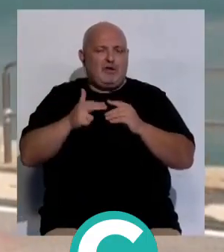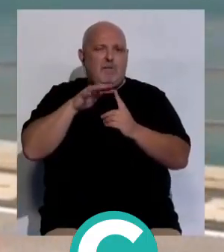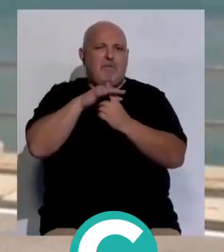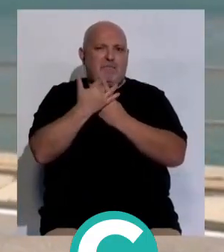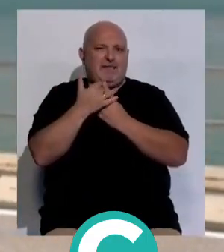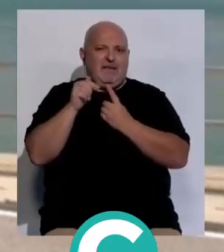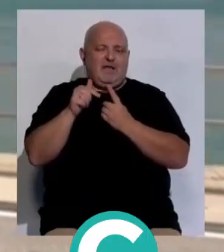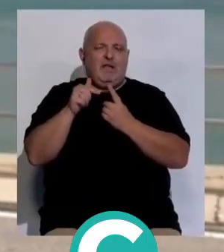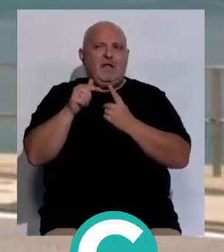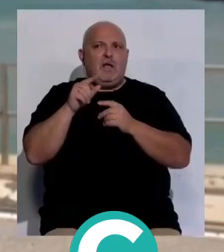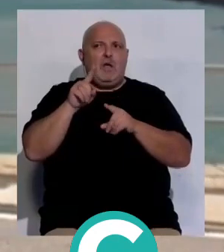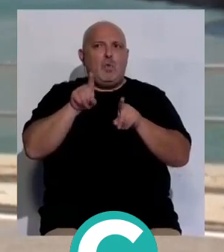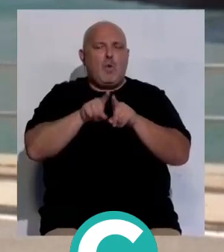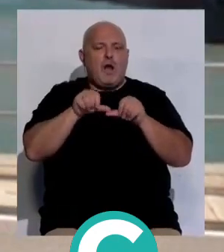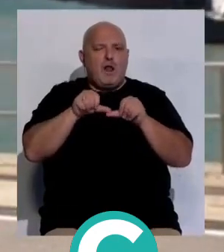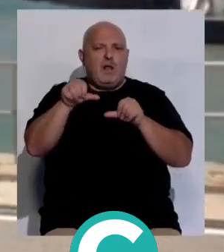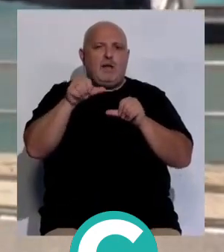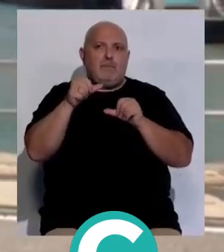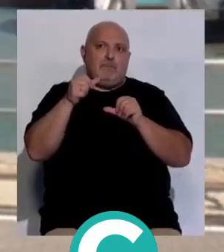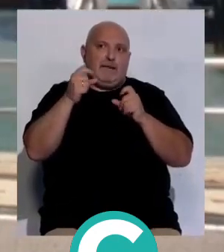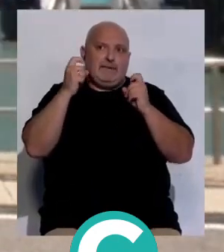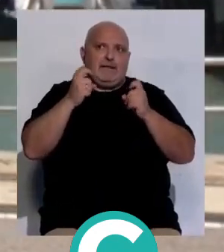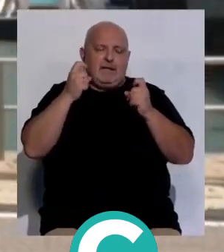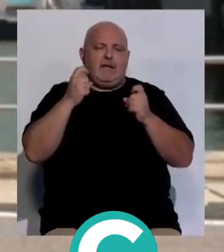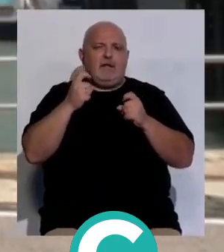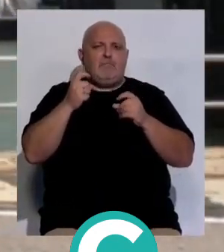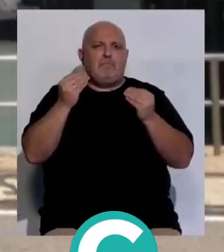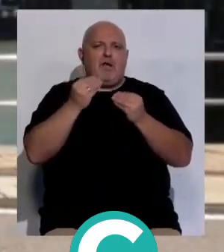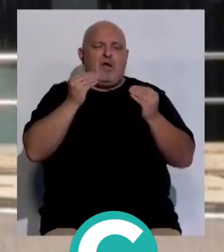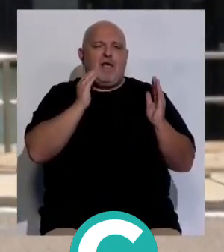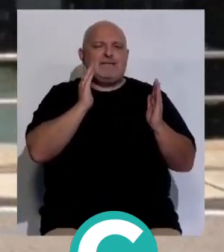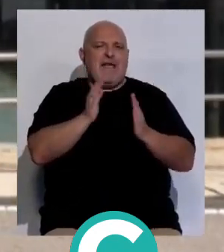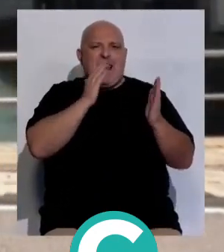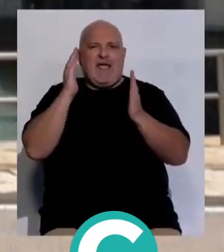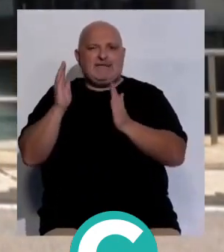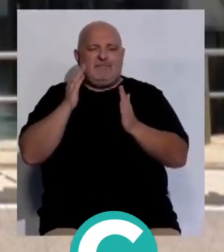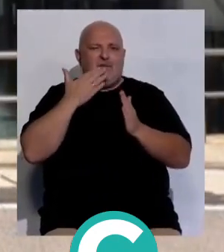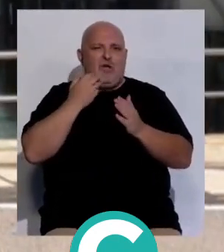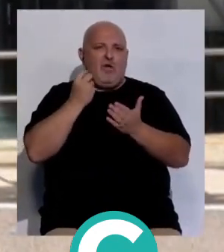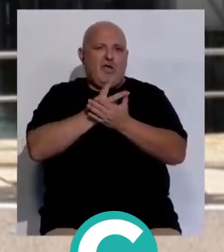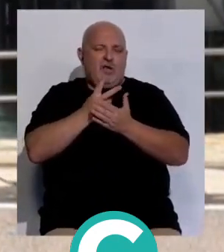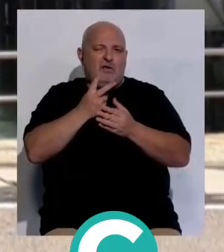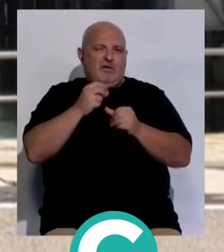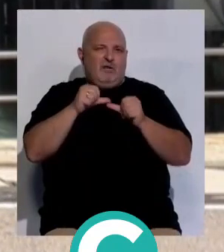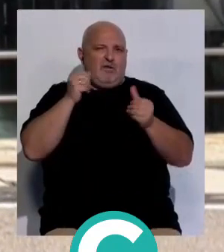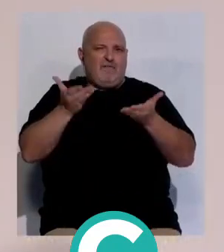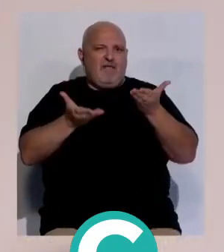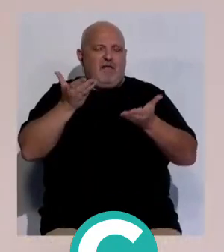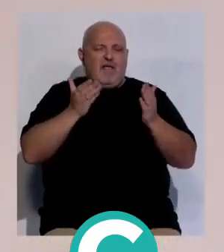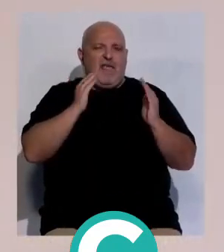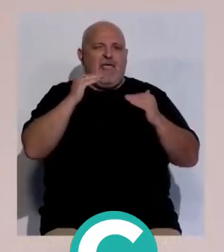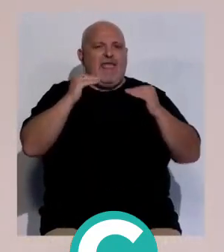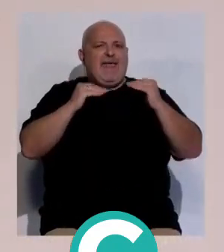medioambiente y ha abogado por intentar en la medida de lo posible distribuir mejor las escalas. Volvemos otra vez a esa balanza, a